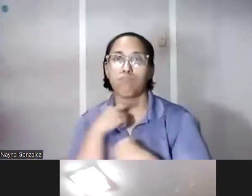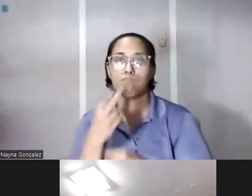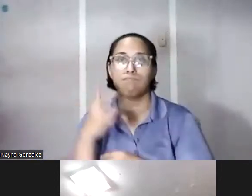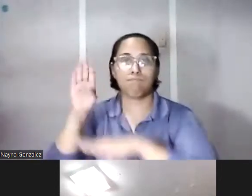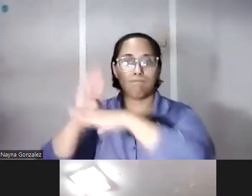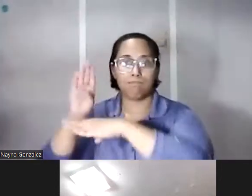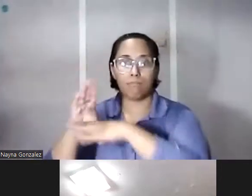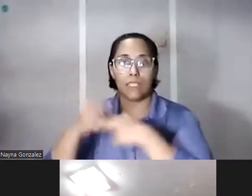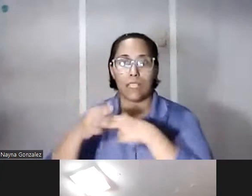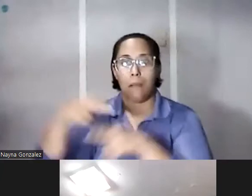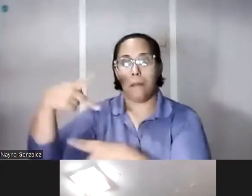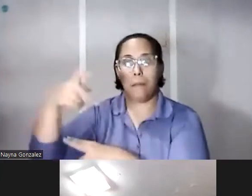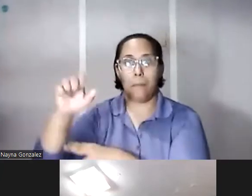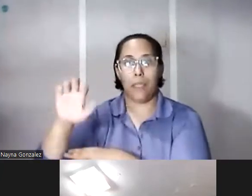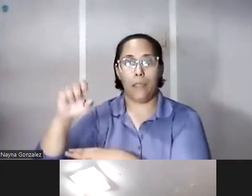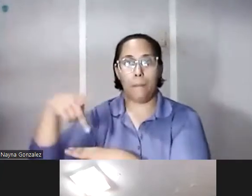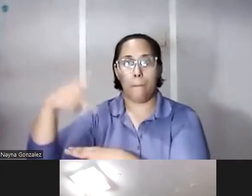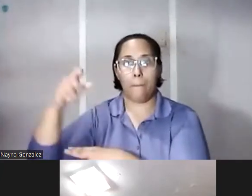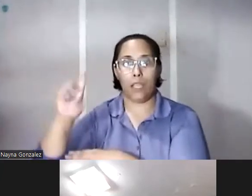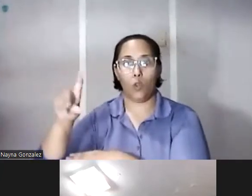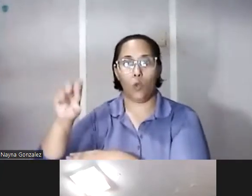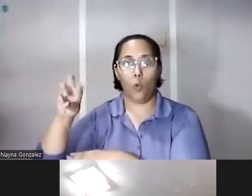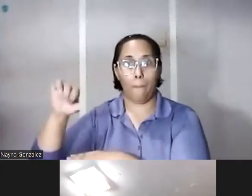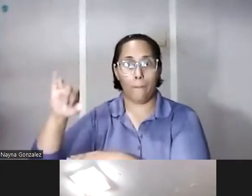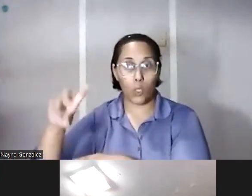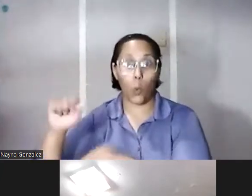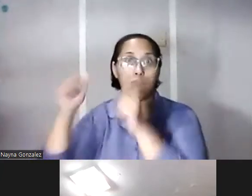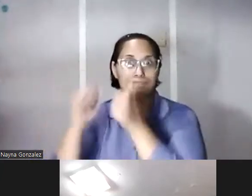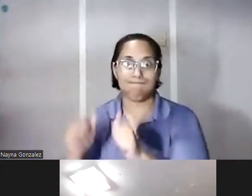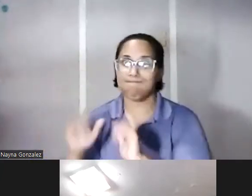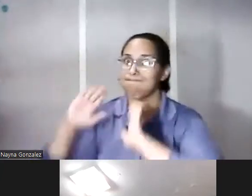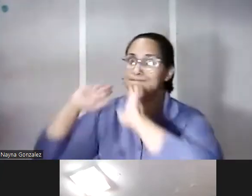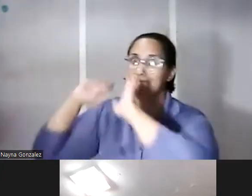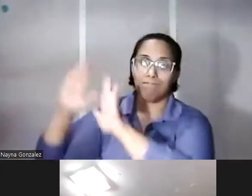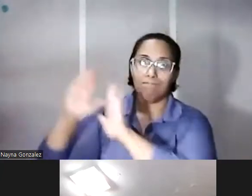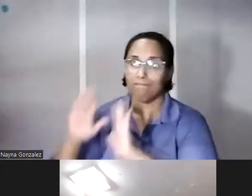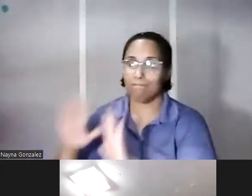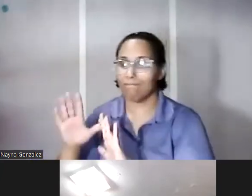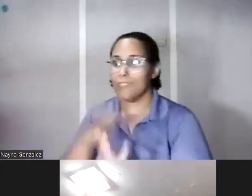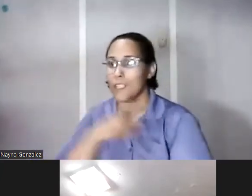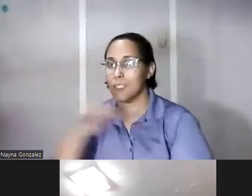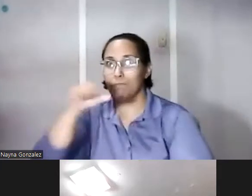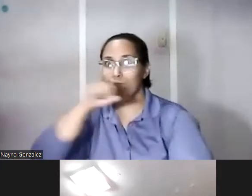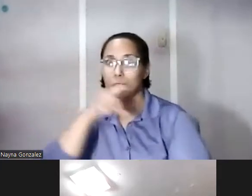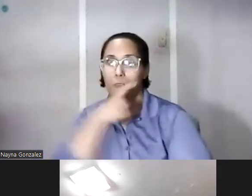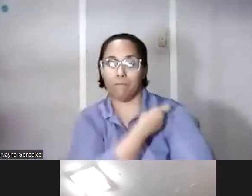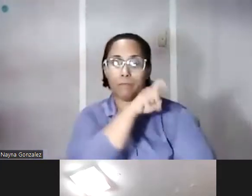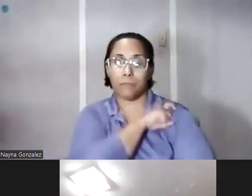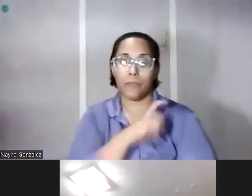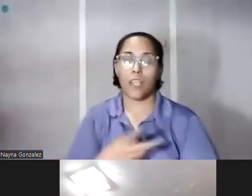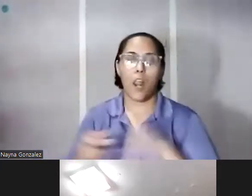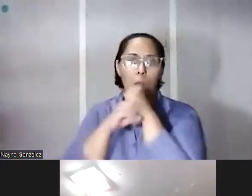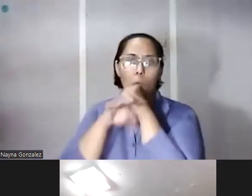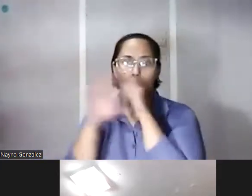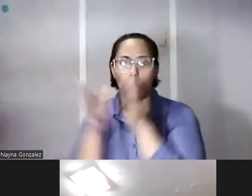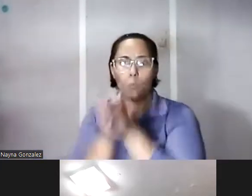se llama Pepe Domingo Castaño que es una figura adorada por el público español de hecho no hace mucho acaba de publicar un